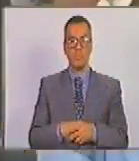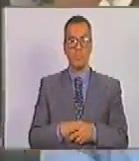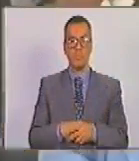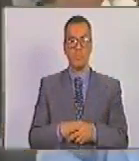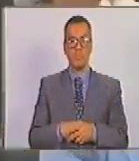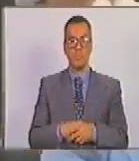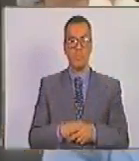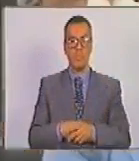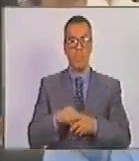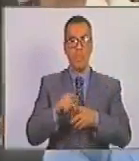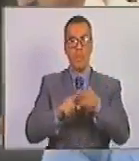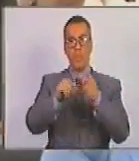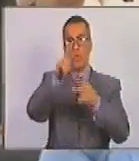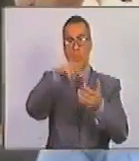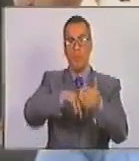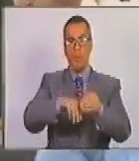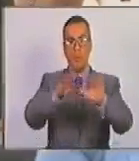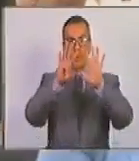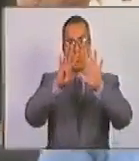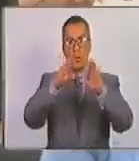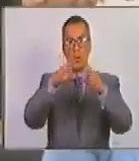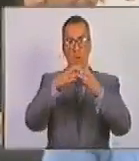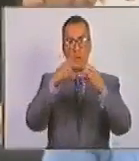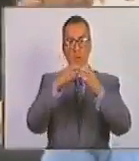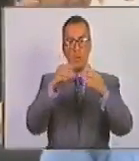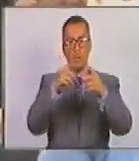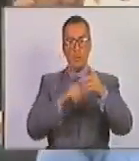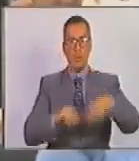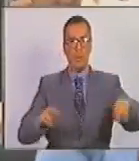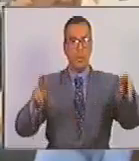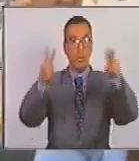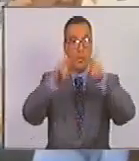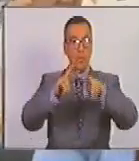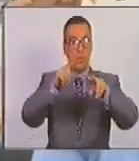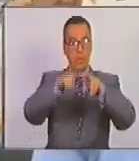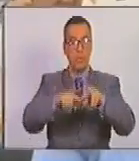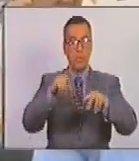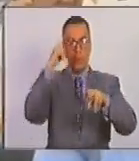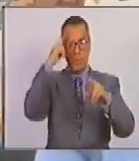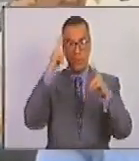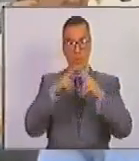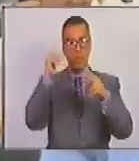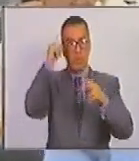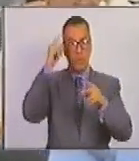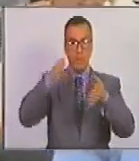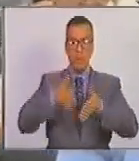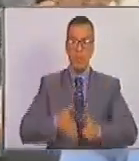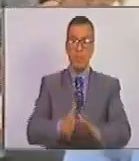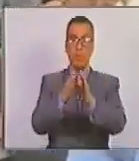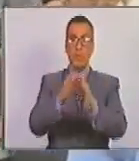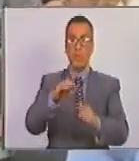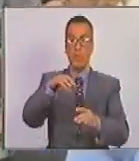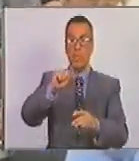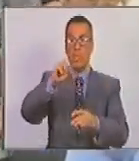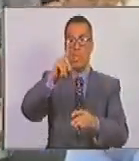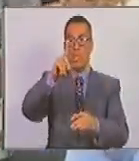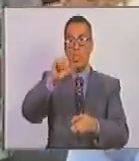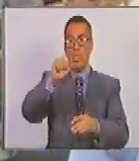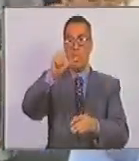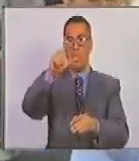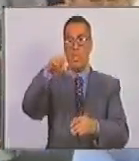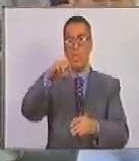En el año 2009, la Organización de Naciones Unidas, en reconocimiento a la fecha de nacimiento de Rolilala Dalibunga,